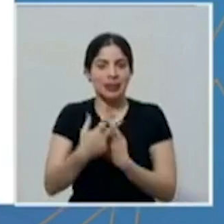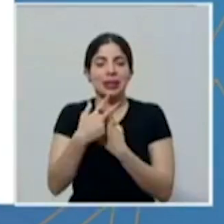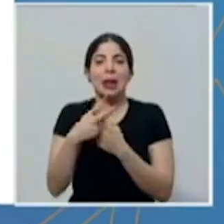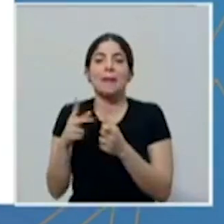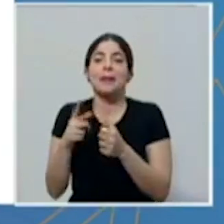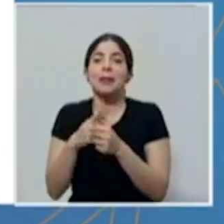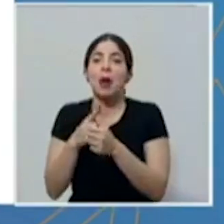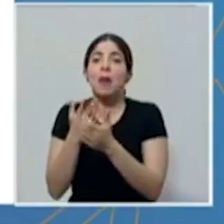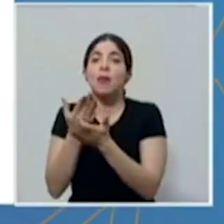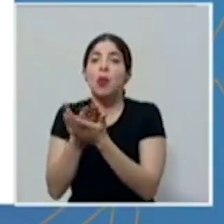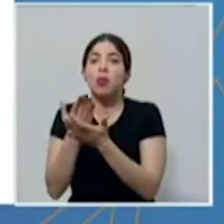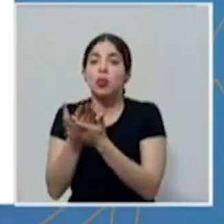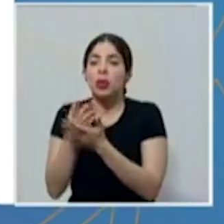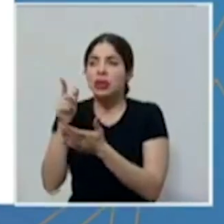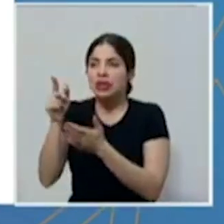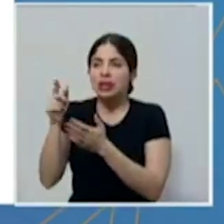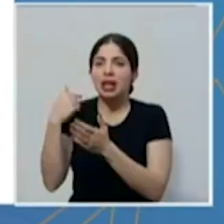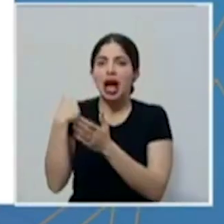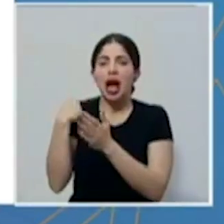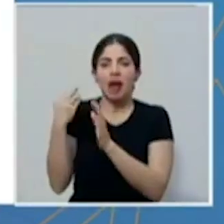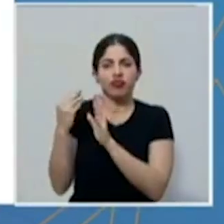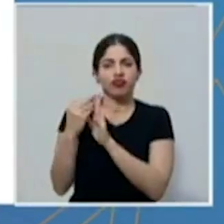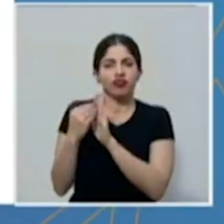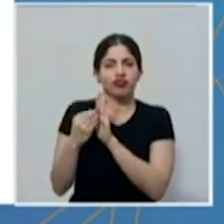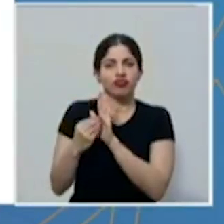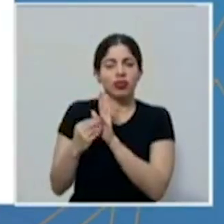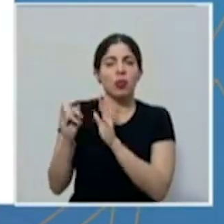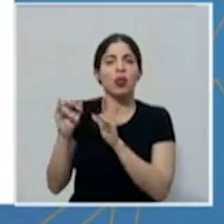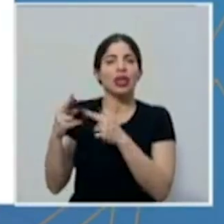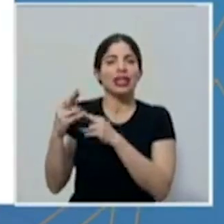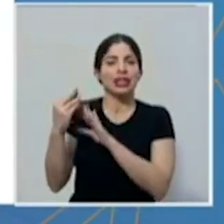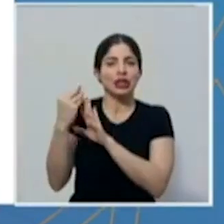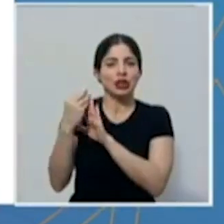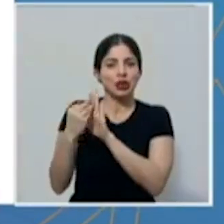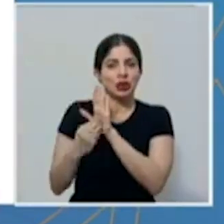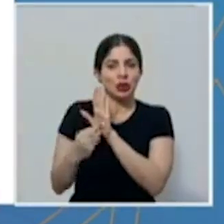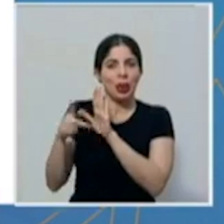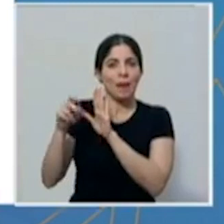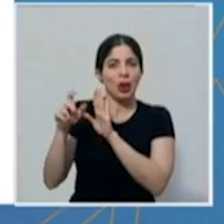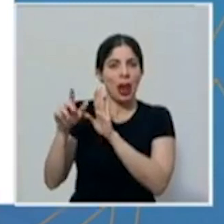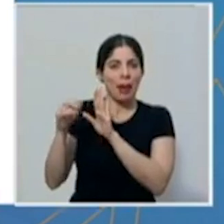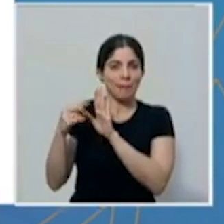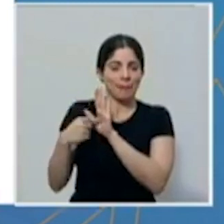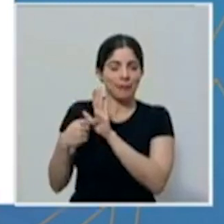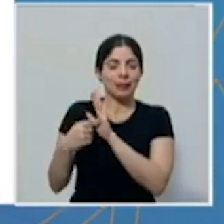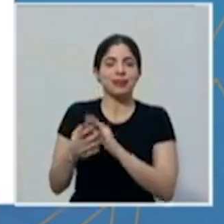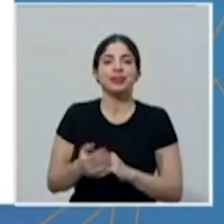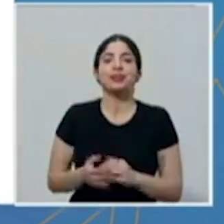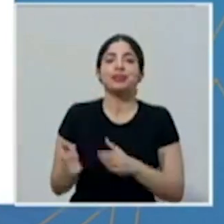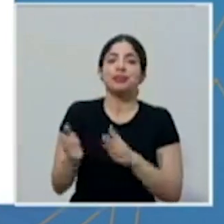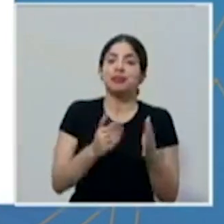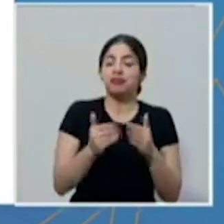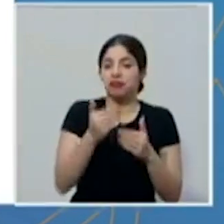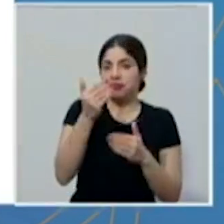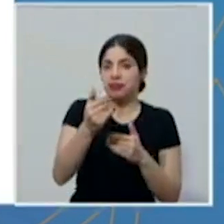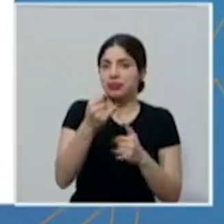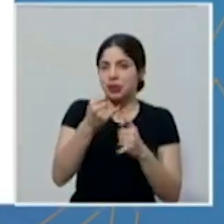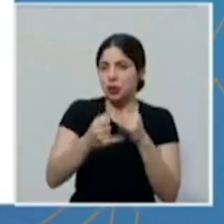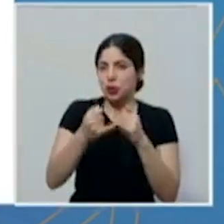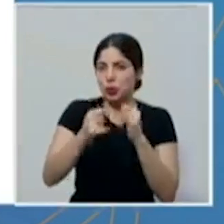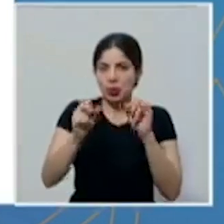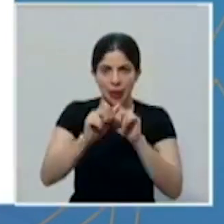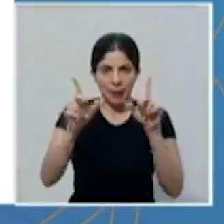las primeras propuestas ese registro en la PRODAO. Pasamos. Esta es la última